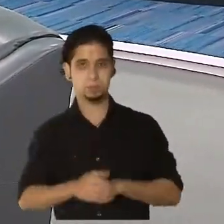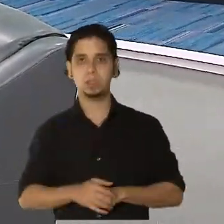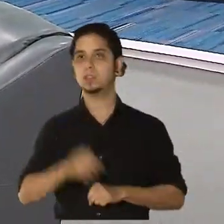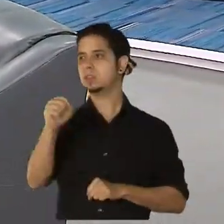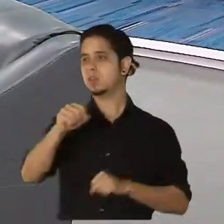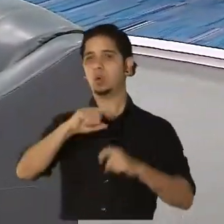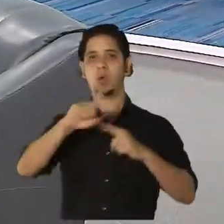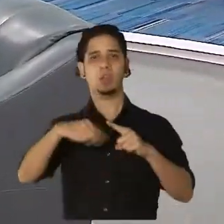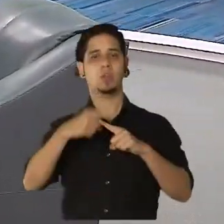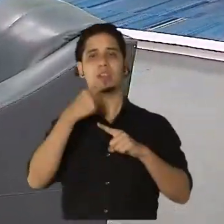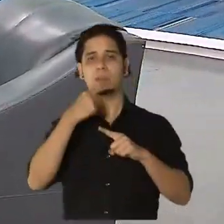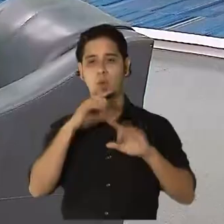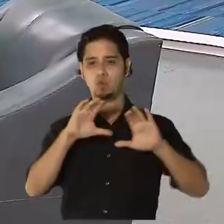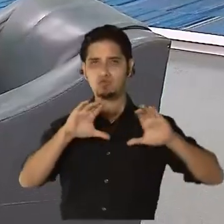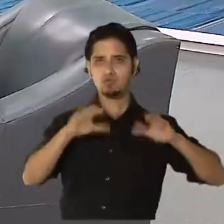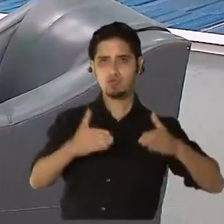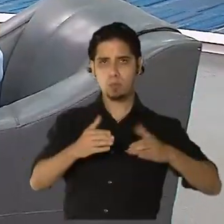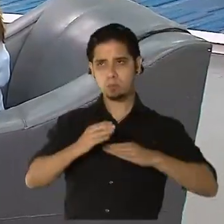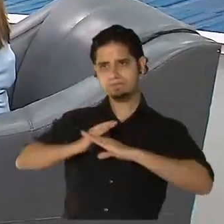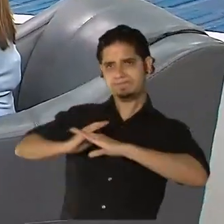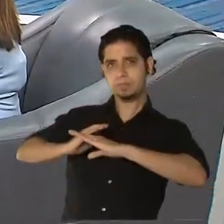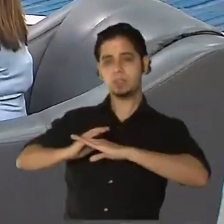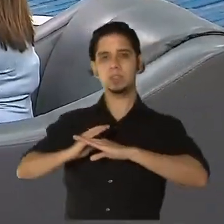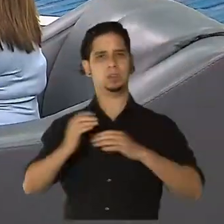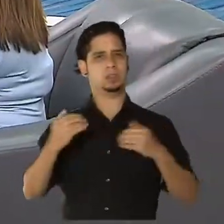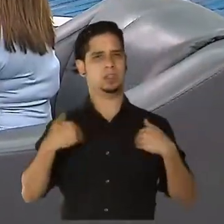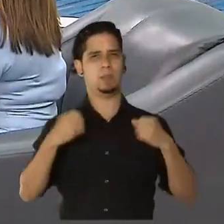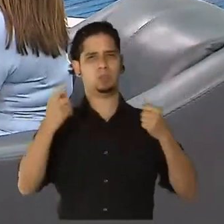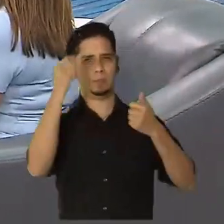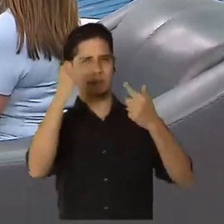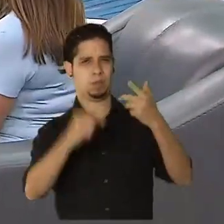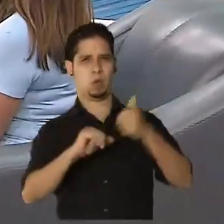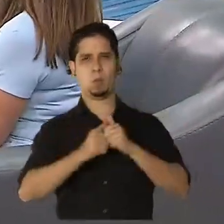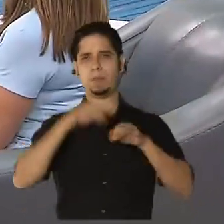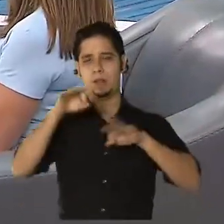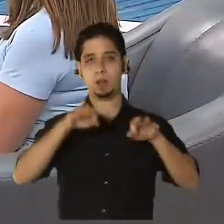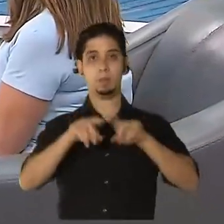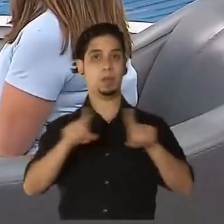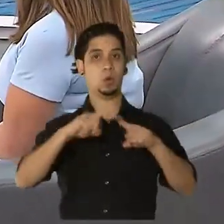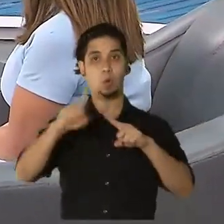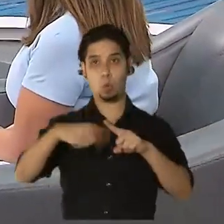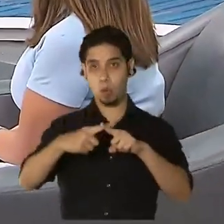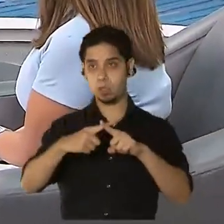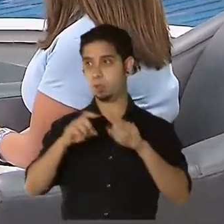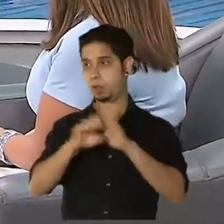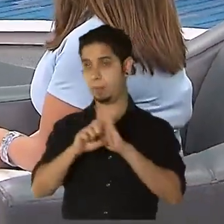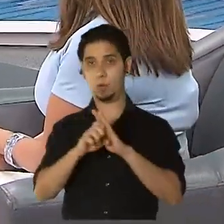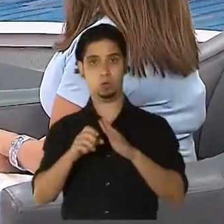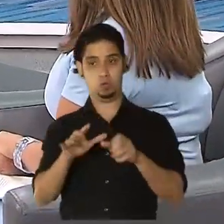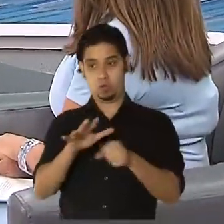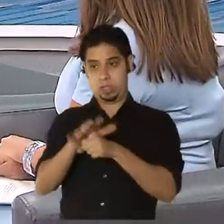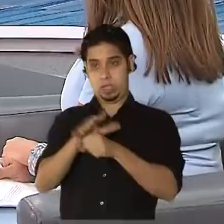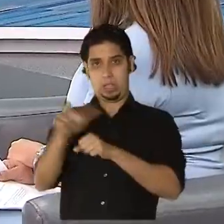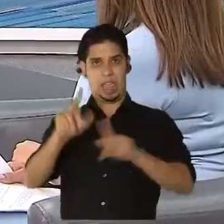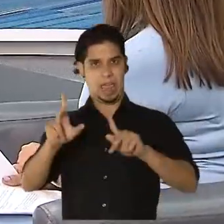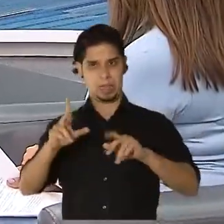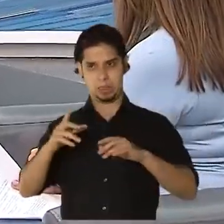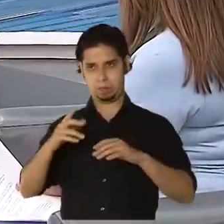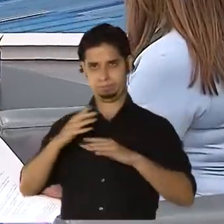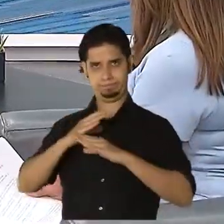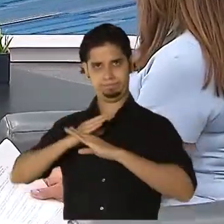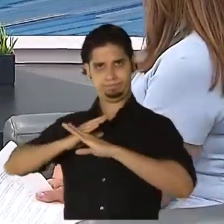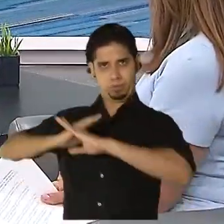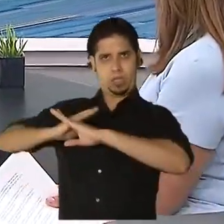rebaño, tiene varios términos para referirse a cuando llega un nivel suficiente en la población que está protegida.